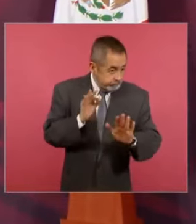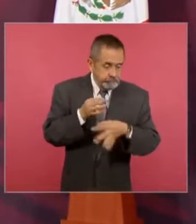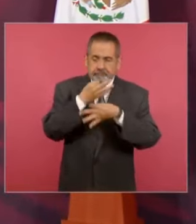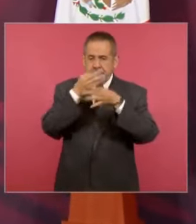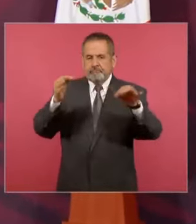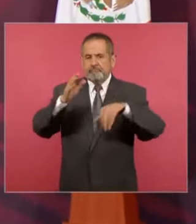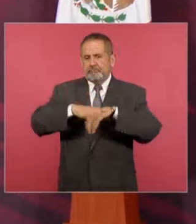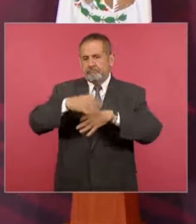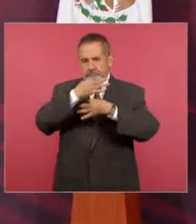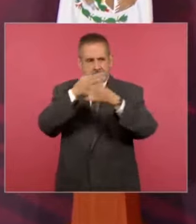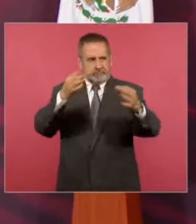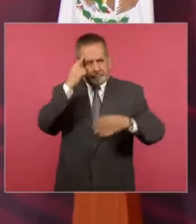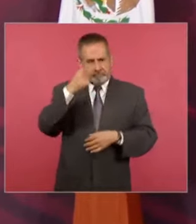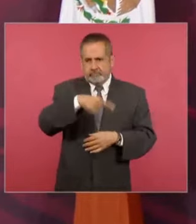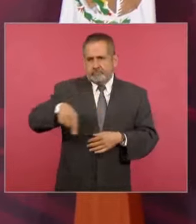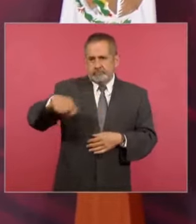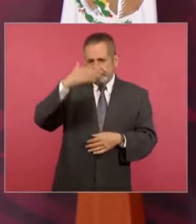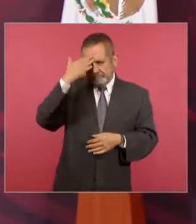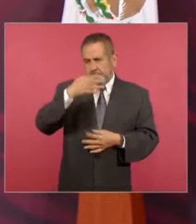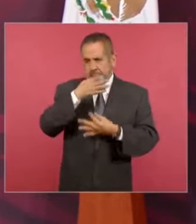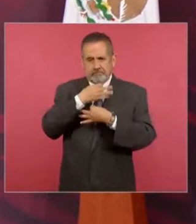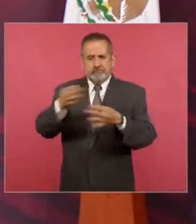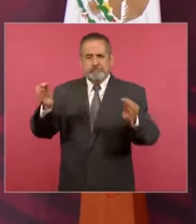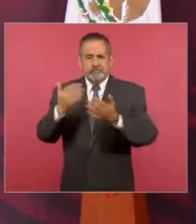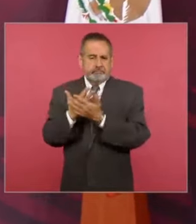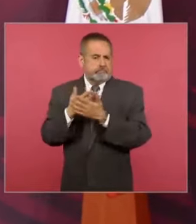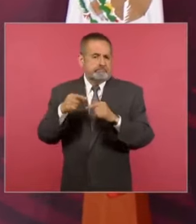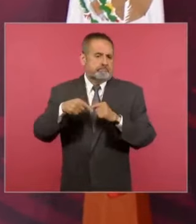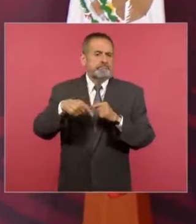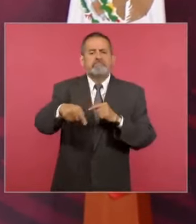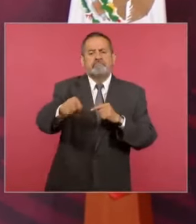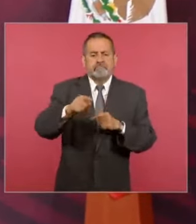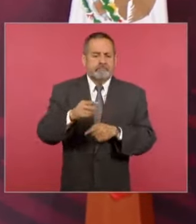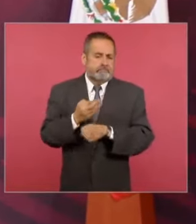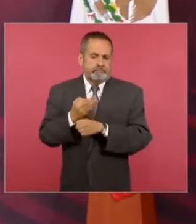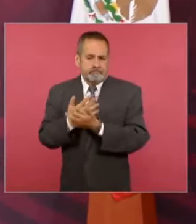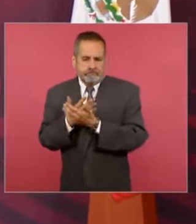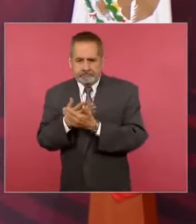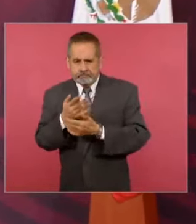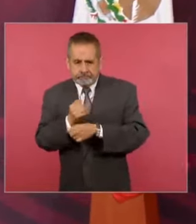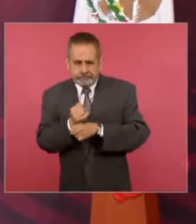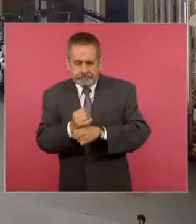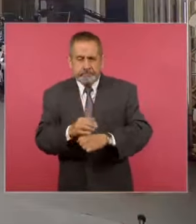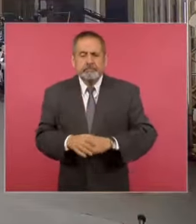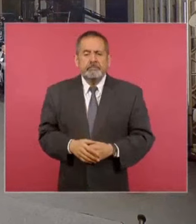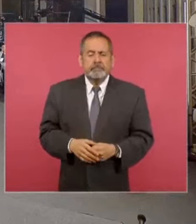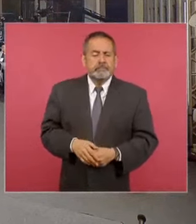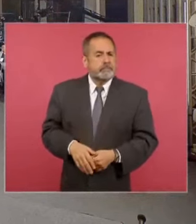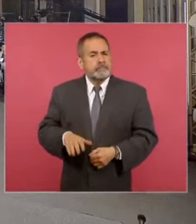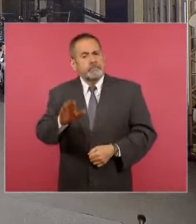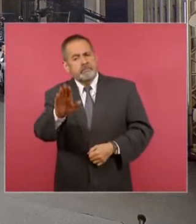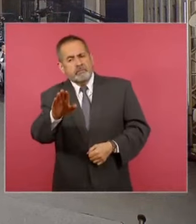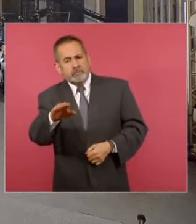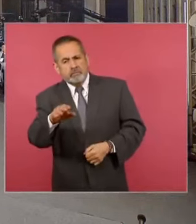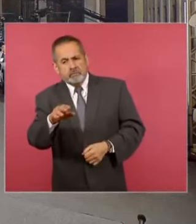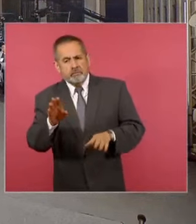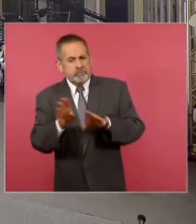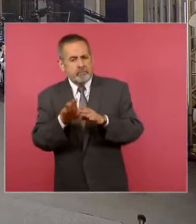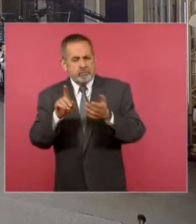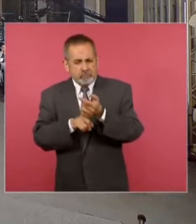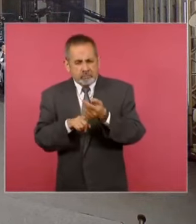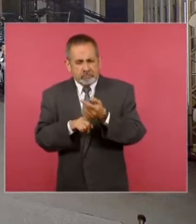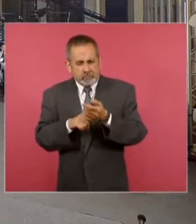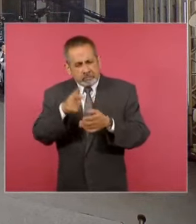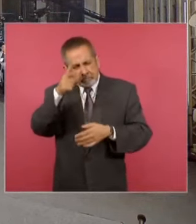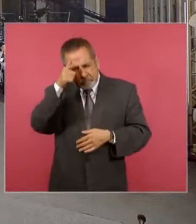a ustedes, a los medios de comunicación y por supuesto al pueblo de México. ¿Opinan que se está abriendo una especie de patrón